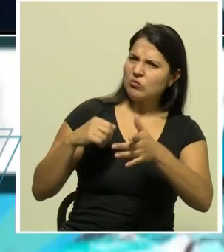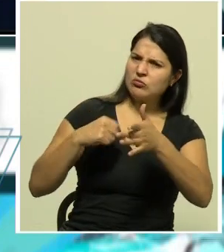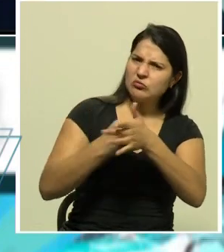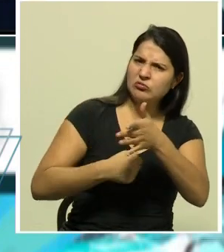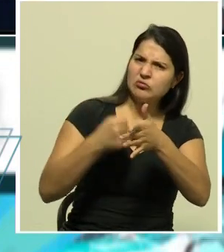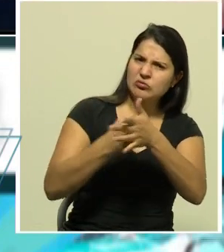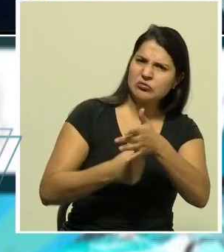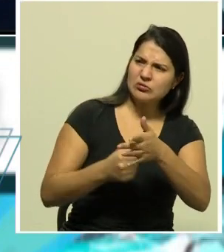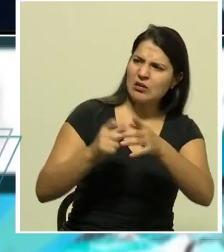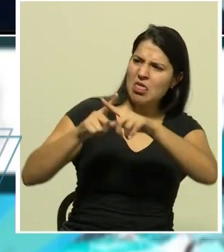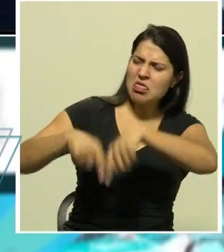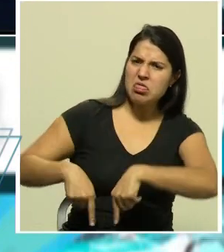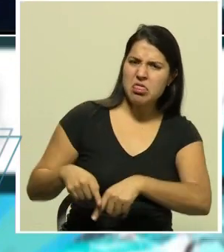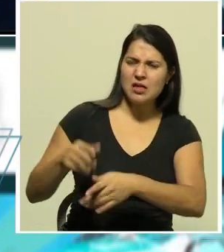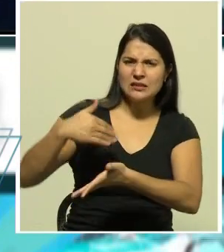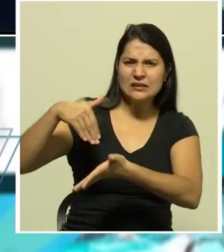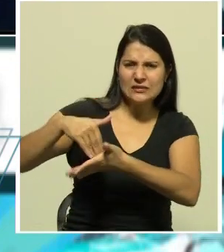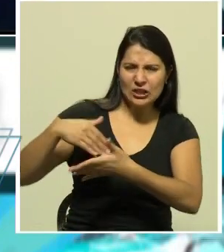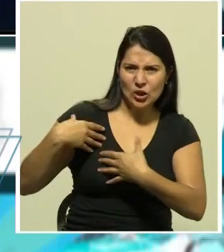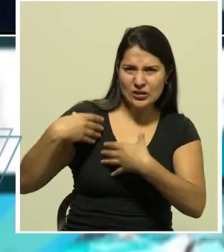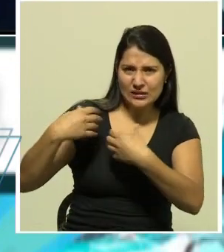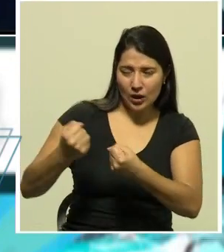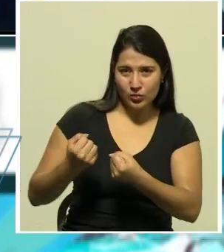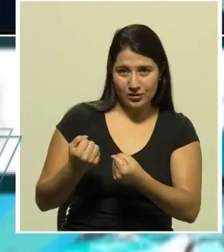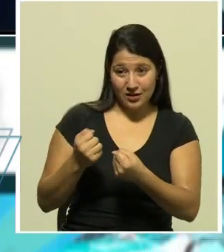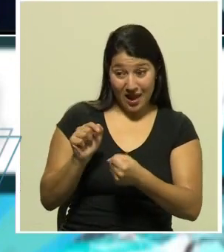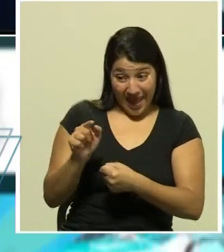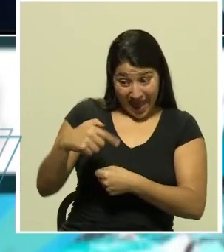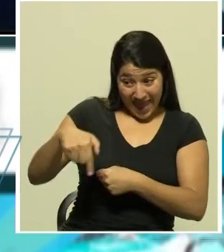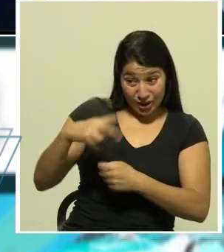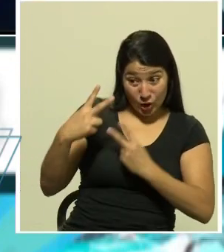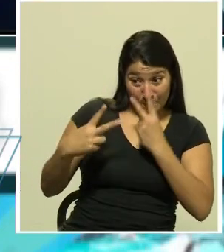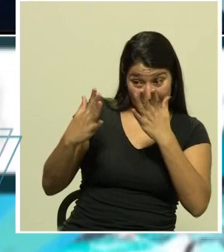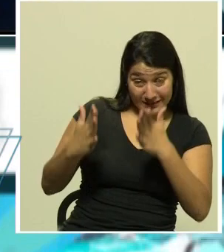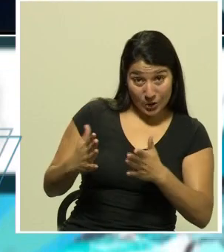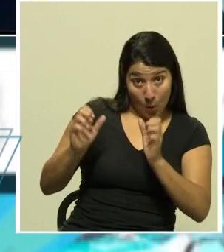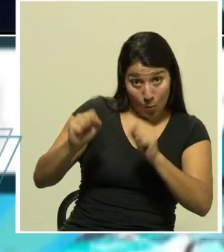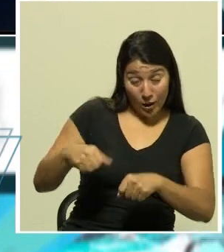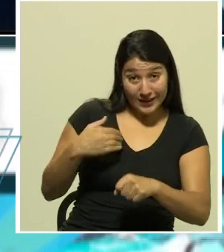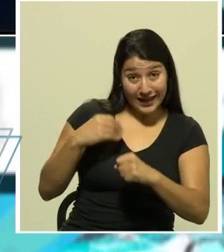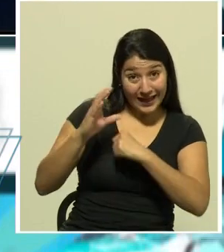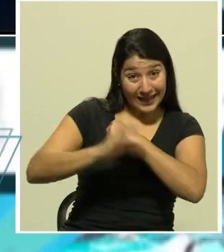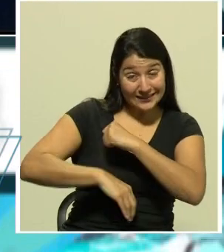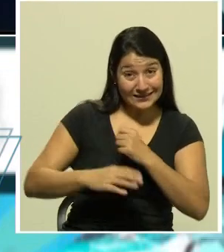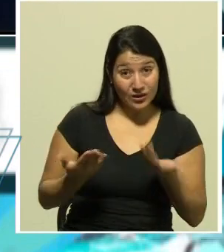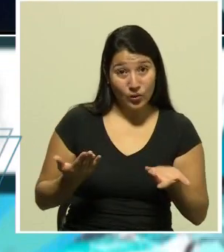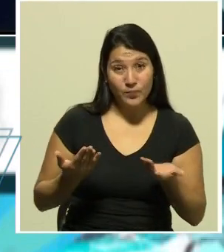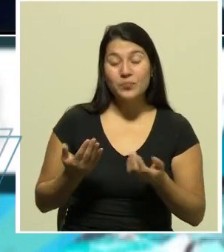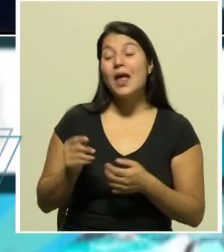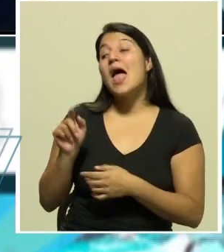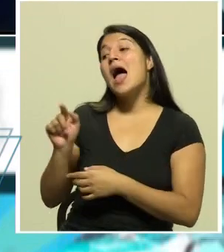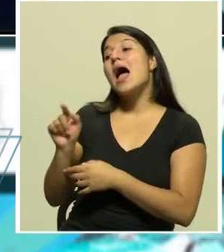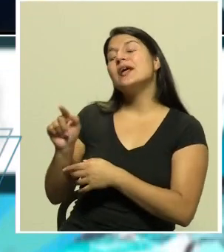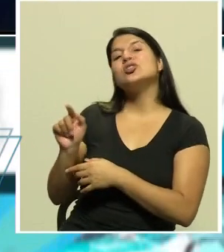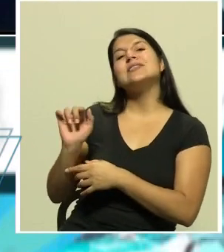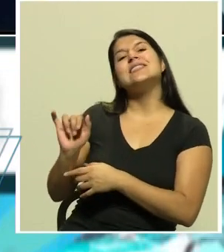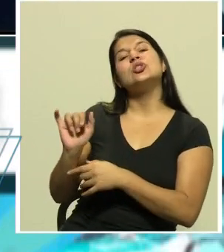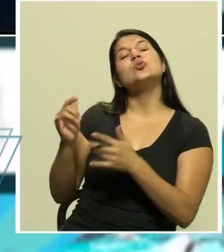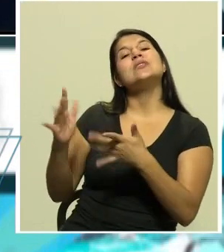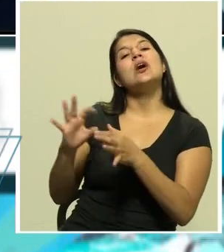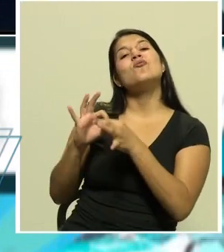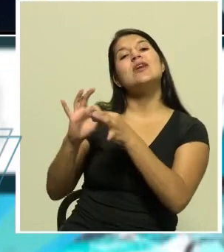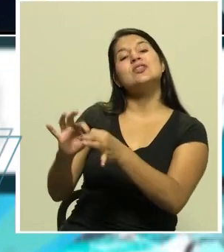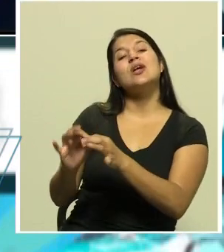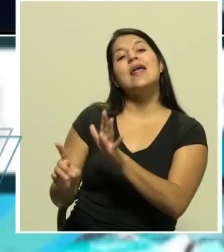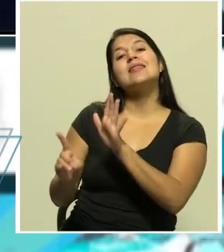vamos a le aclaro Don Ernesto en ese ámbito estamos ya entrando en el ámbito del derecho penal que no es